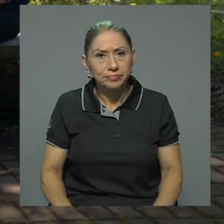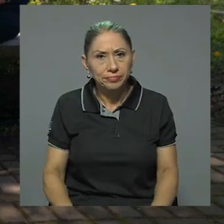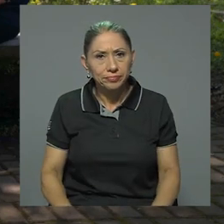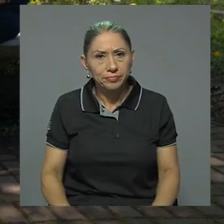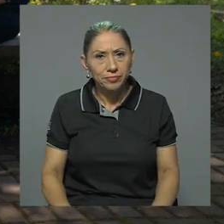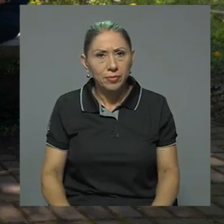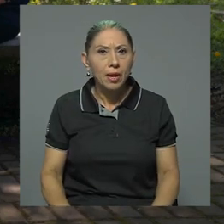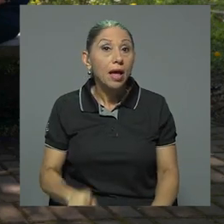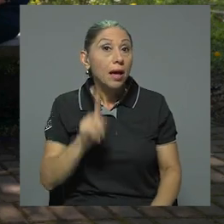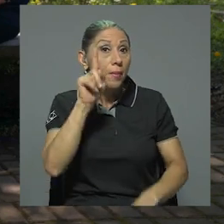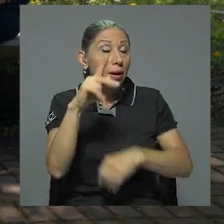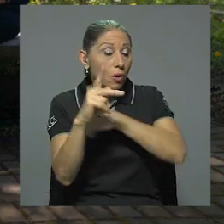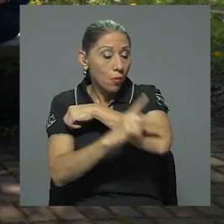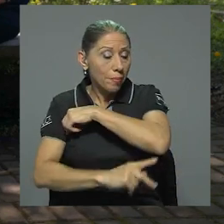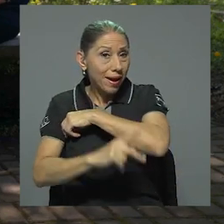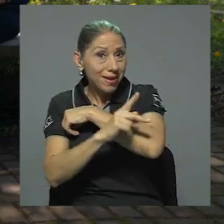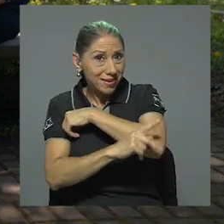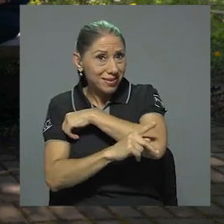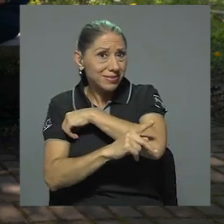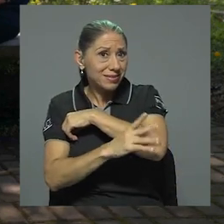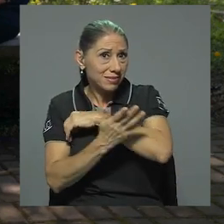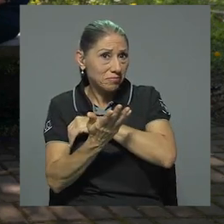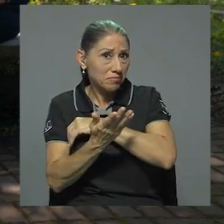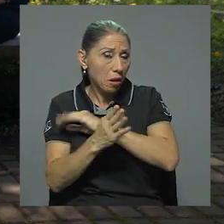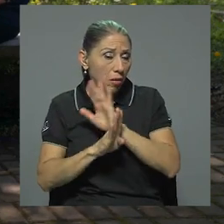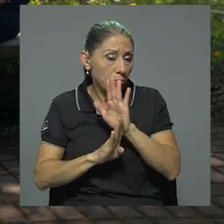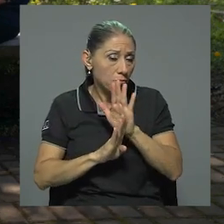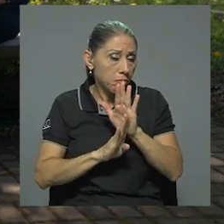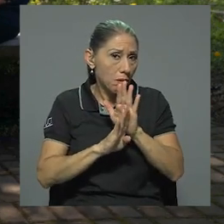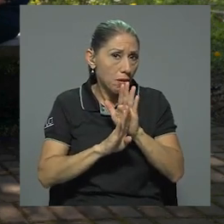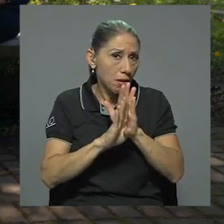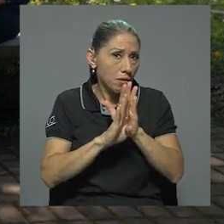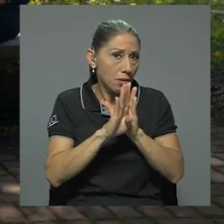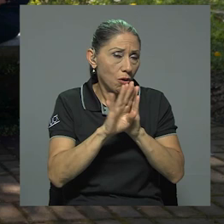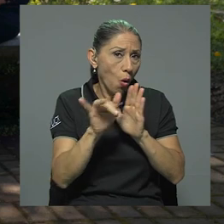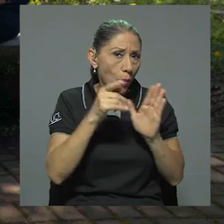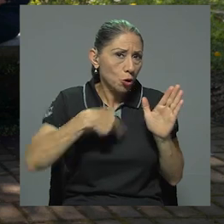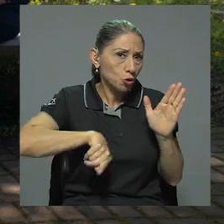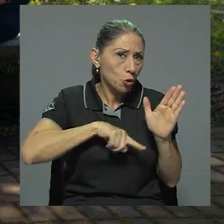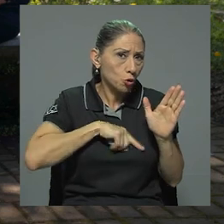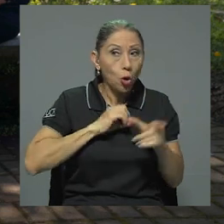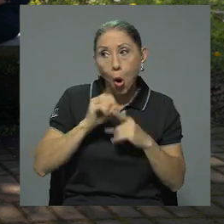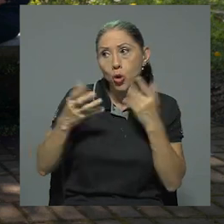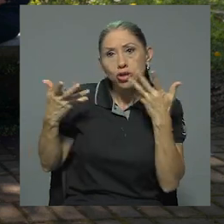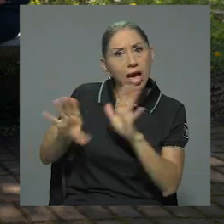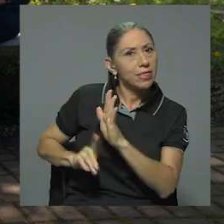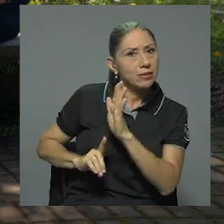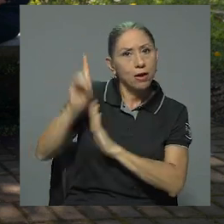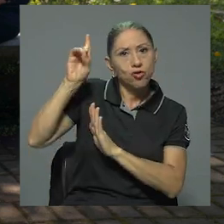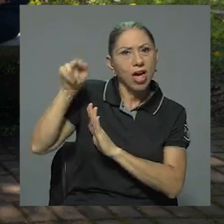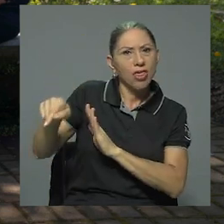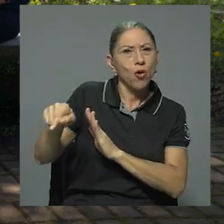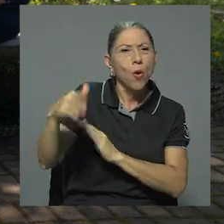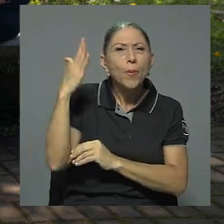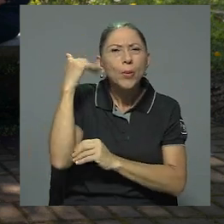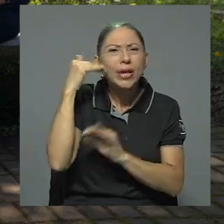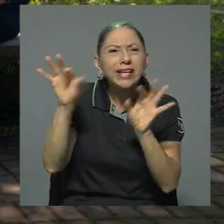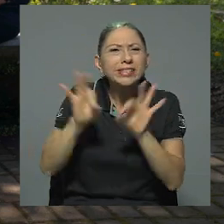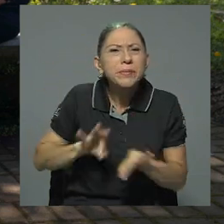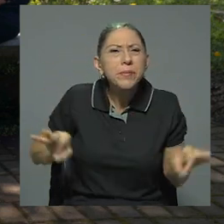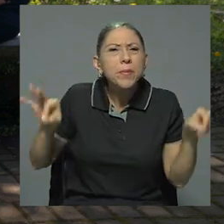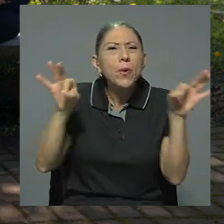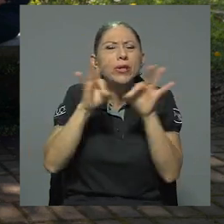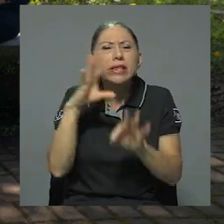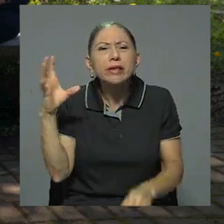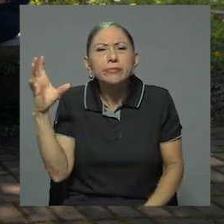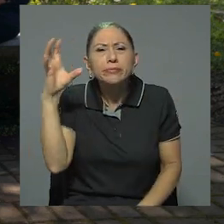importante para un país, ya sean vías de desarrollo como nosotros o un país desarrollado, descubrir,